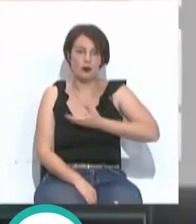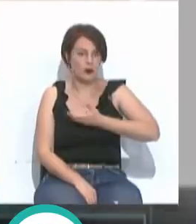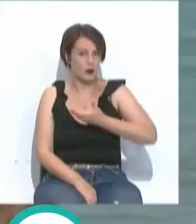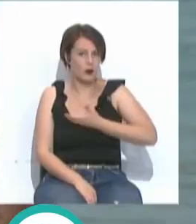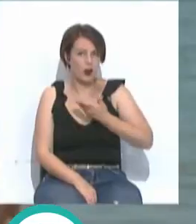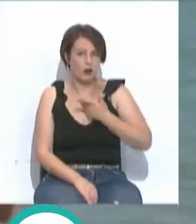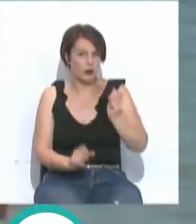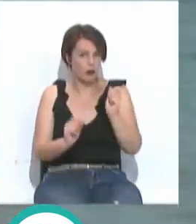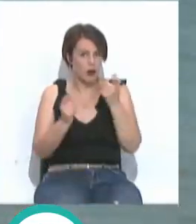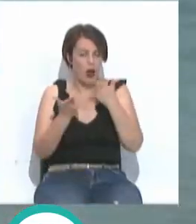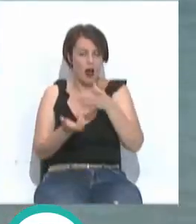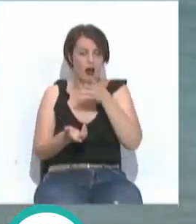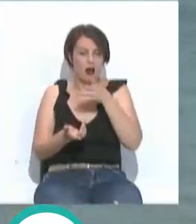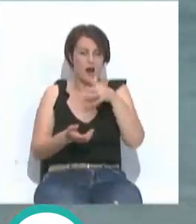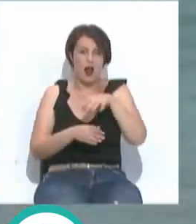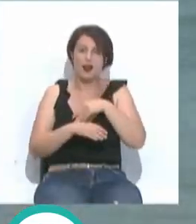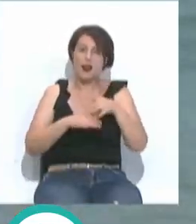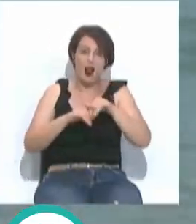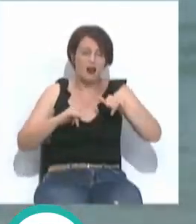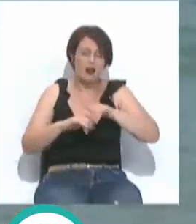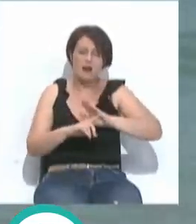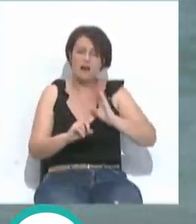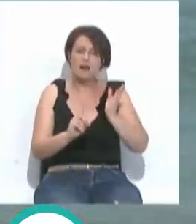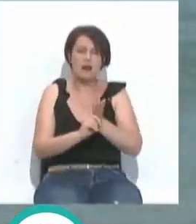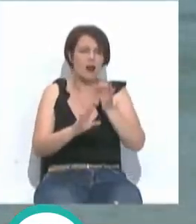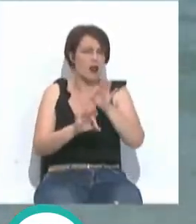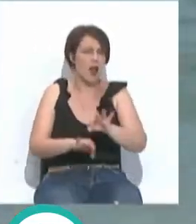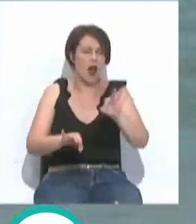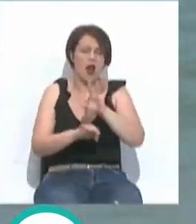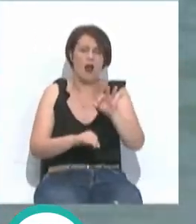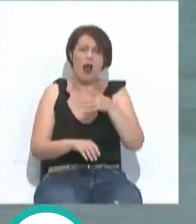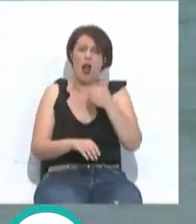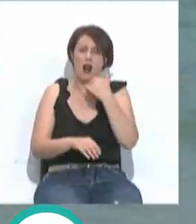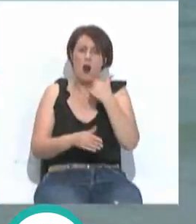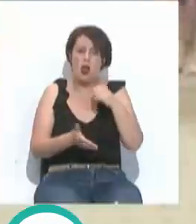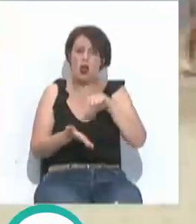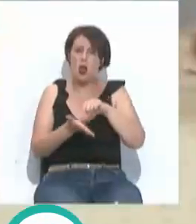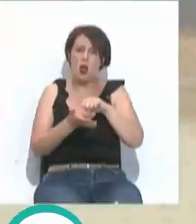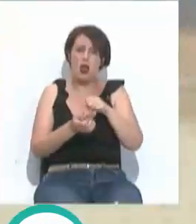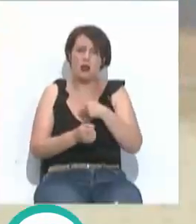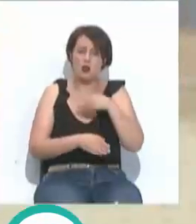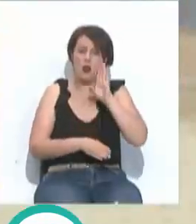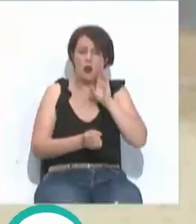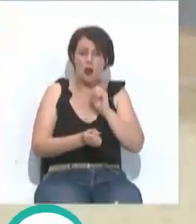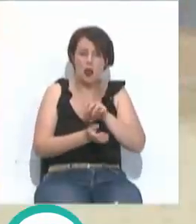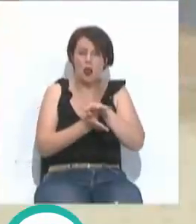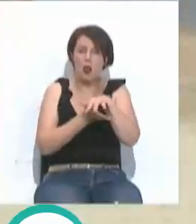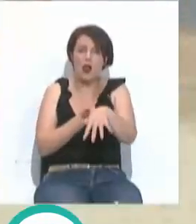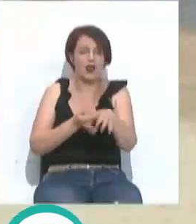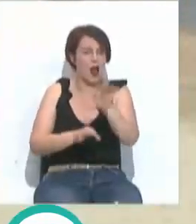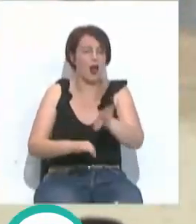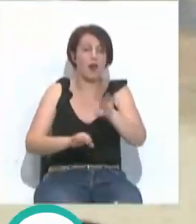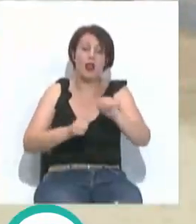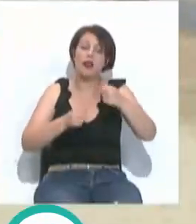ayuntamiento ha confirmado que el agua de la caleta no se ha visto afectada por ningún vertido de la ciudad. Anunciando la puesta en marcha de una